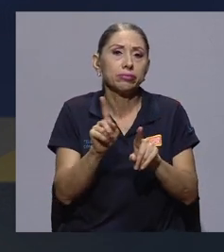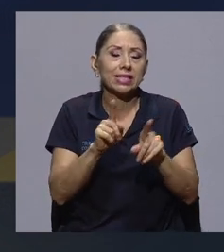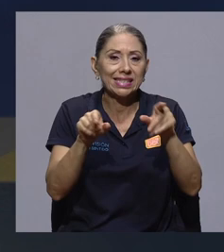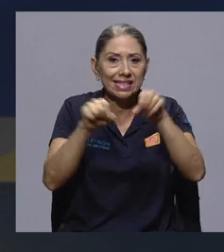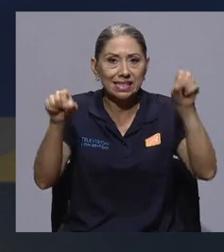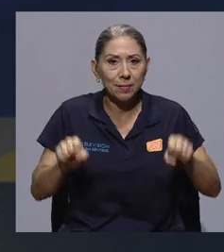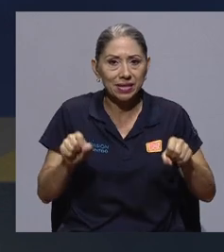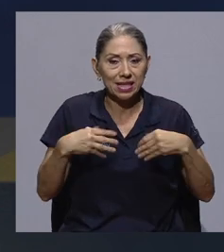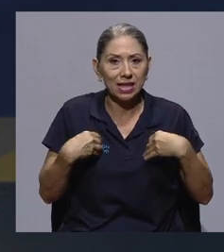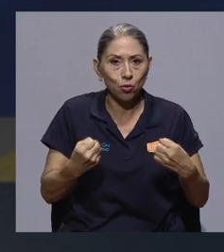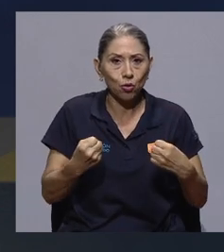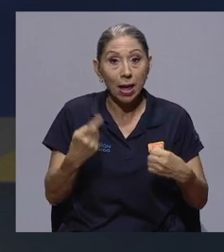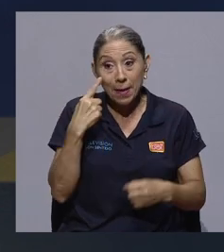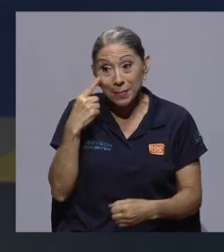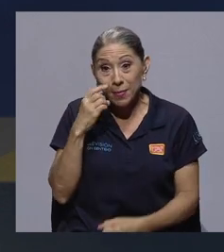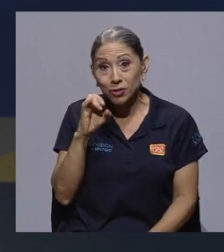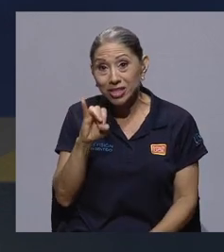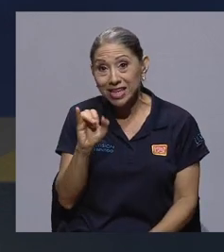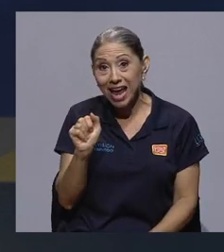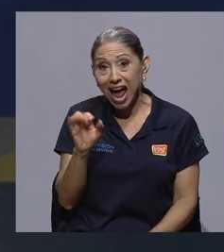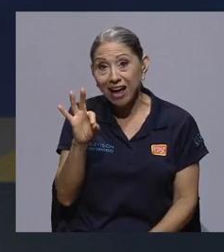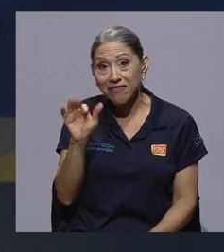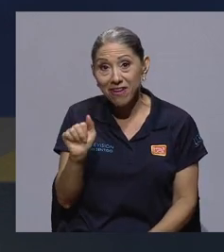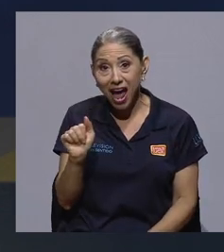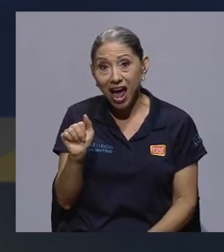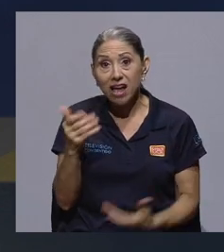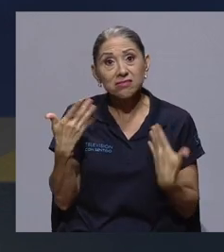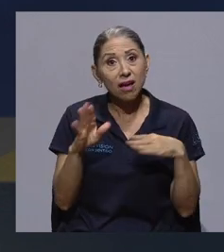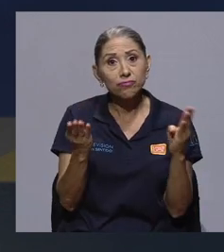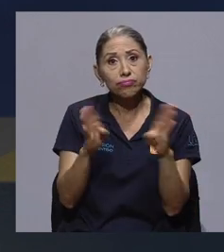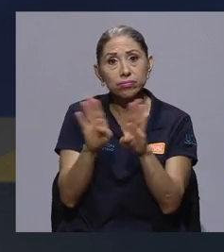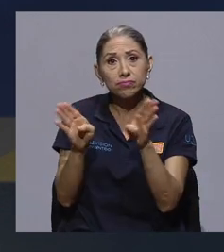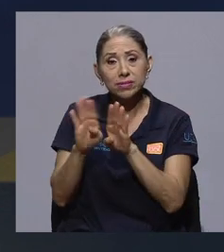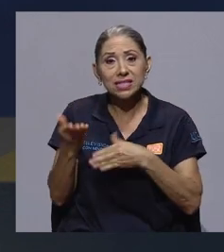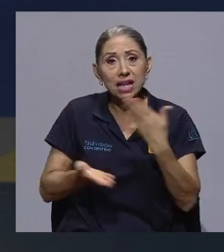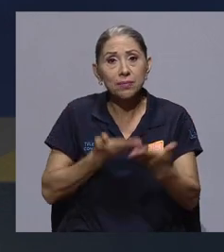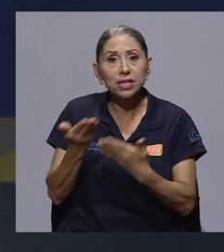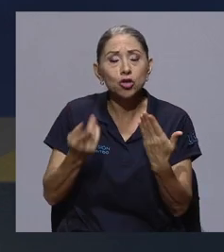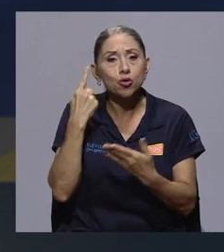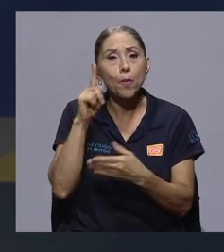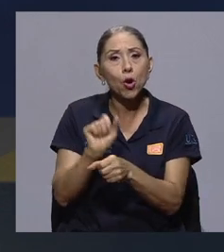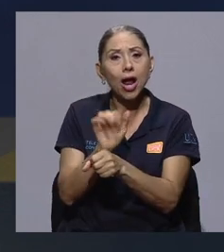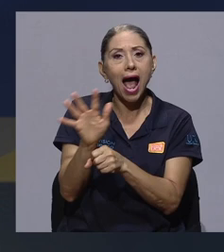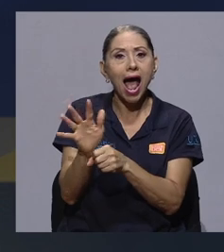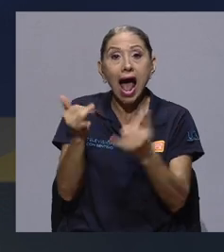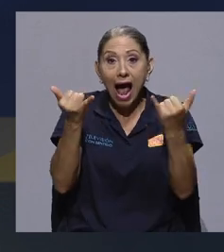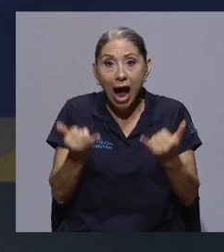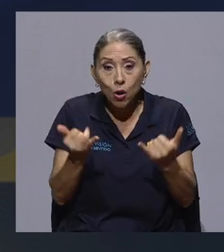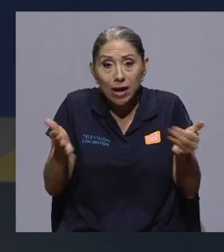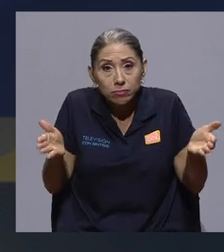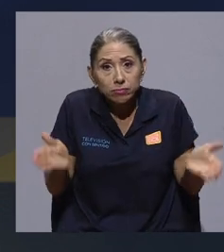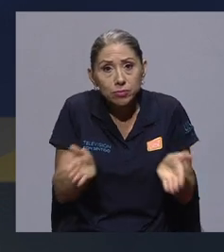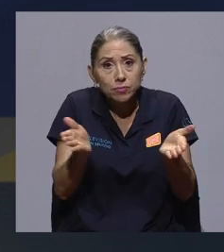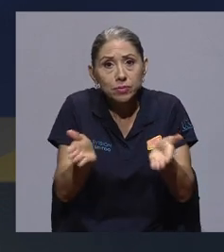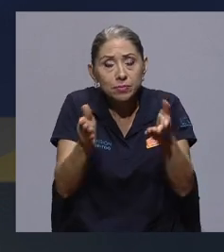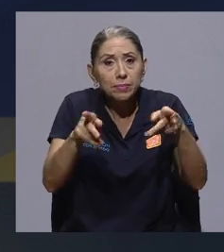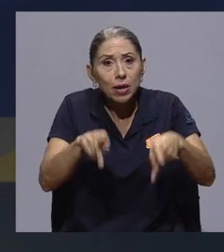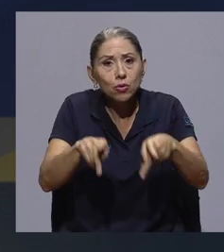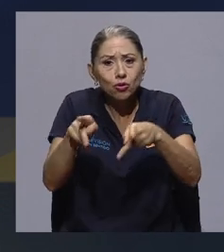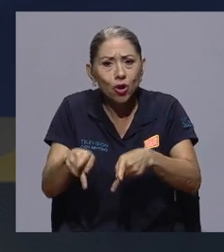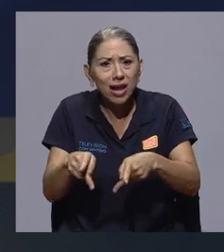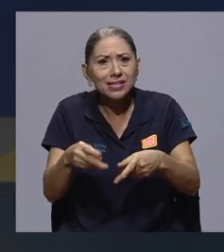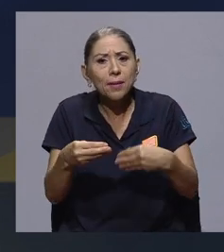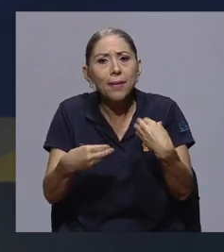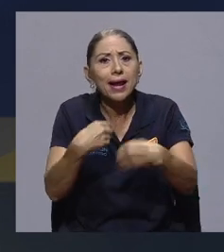de salud. Incluso vemos que el IAFA a partir de la pandemia tuvo que cerrar los servicios. Entonces, más bien estamos empujando cada vez más a las personas